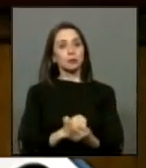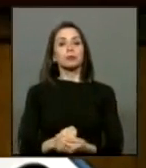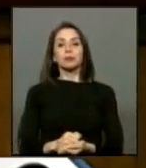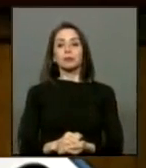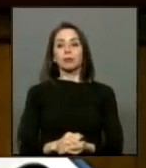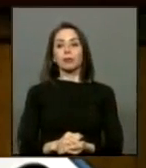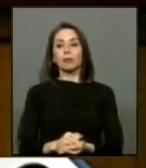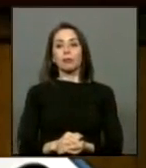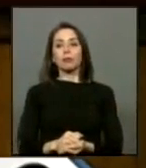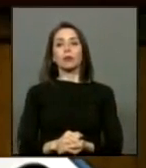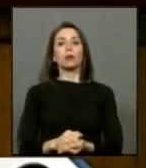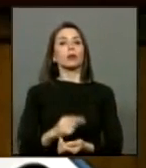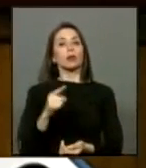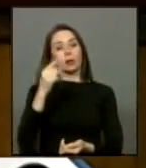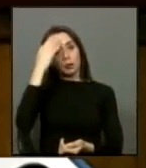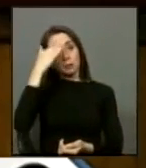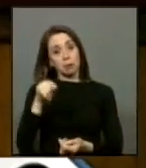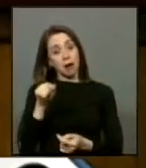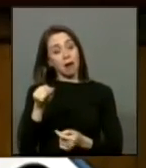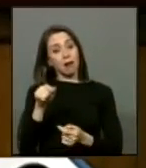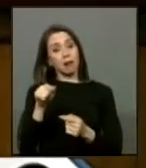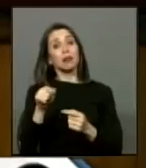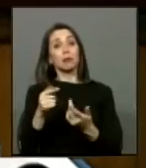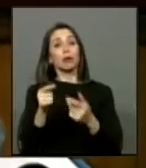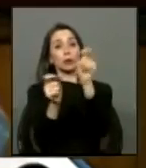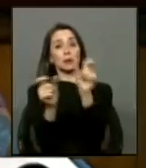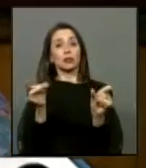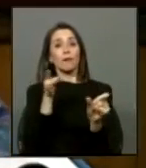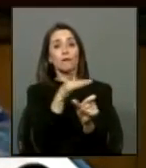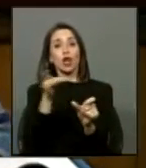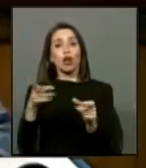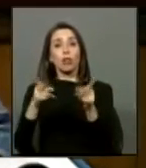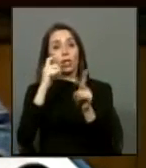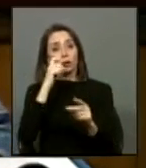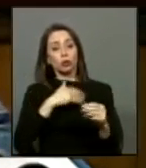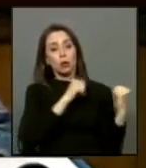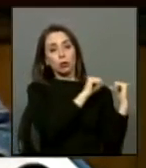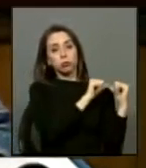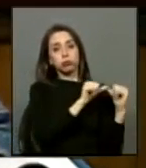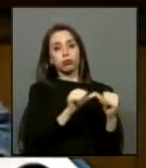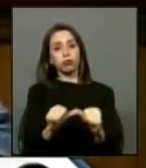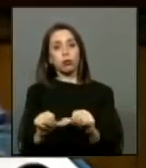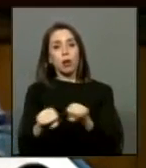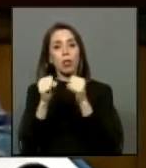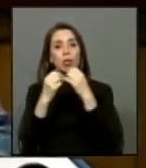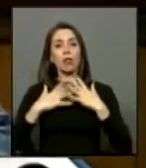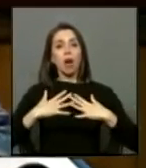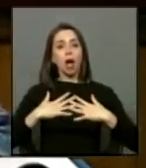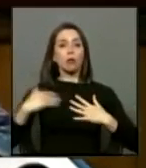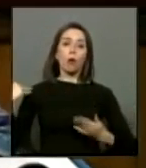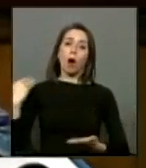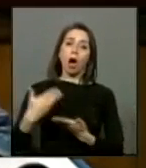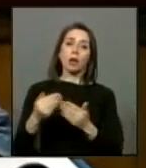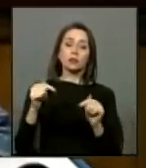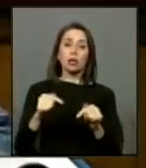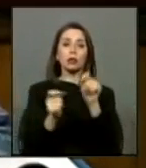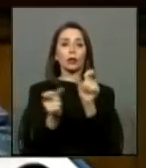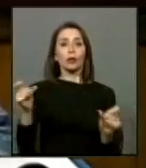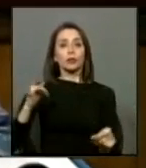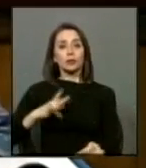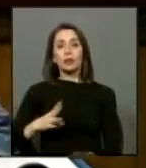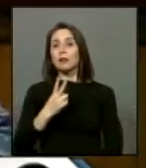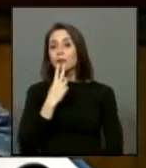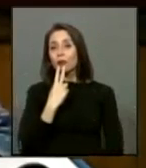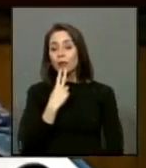Los efectos perniciosos de tales violaciones a los derechos humanos se han perpetuado en el tiempo, afectando hasta nuestros días a los compatriotas que